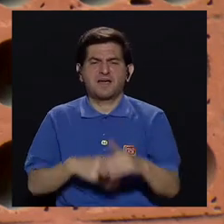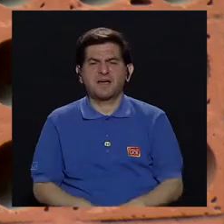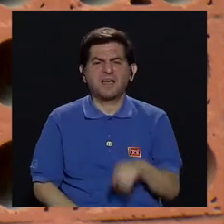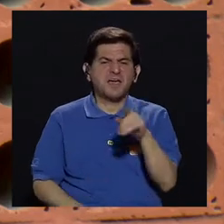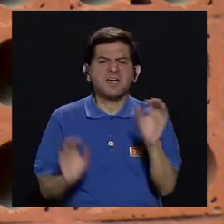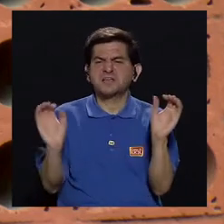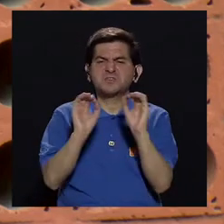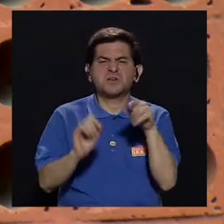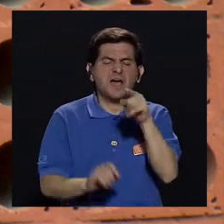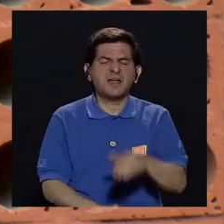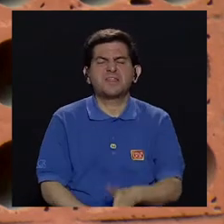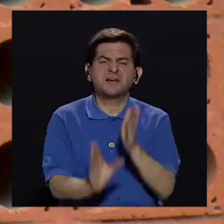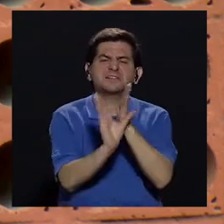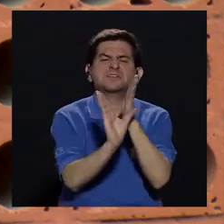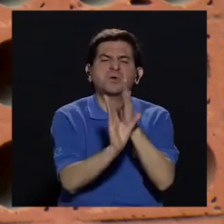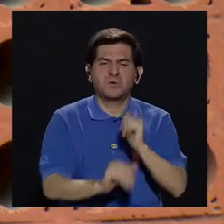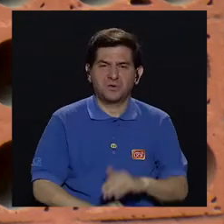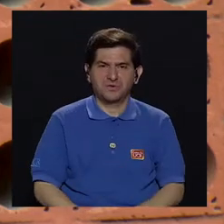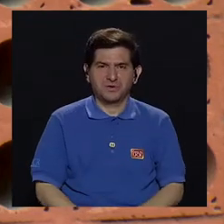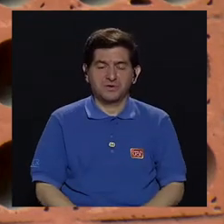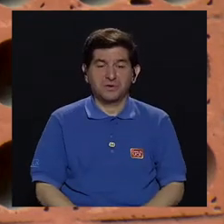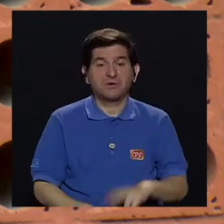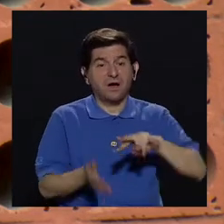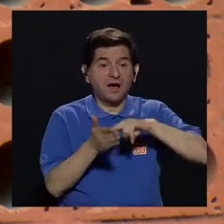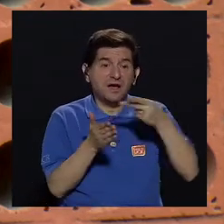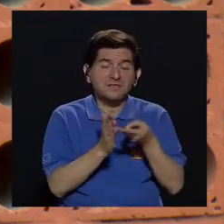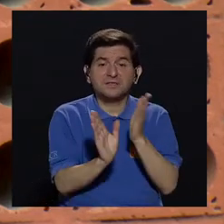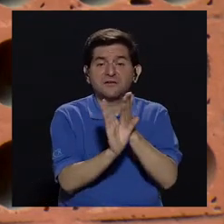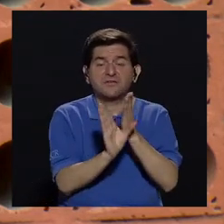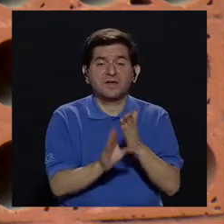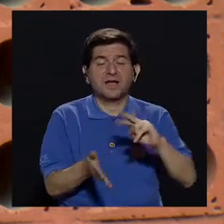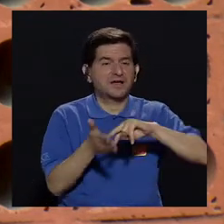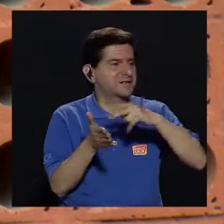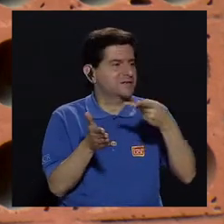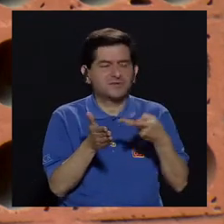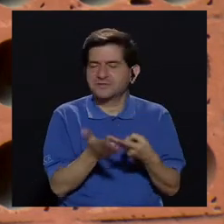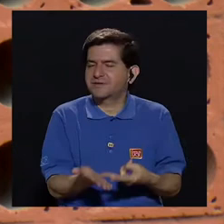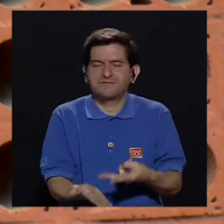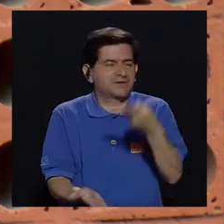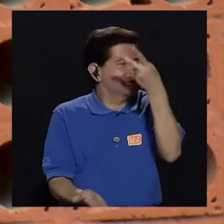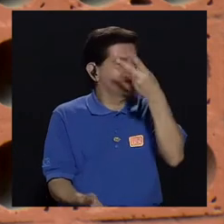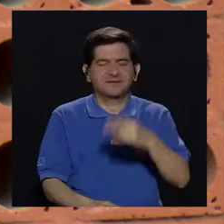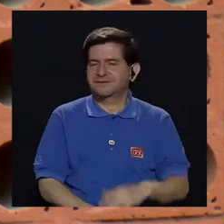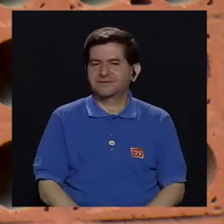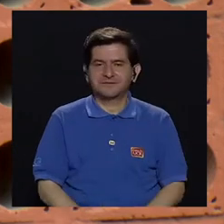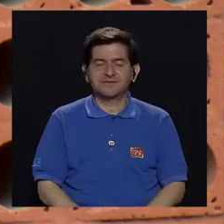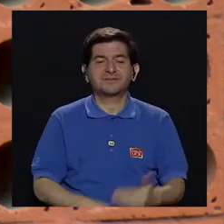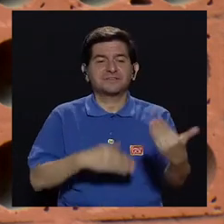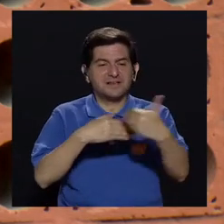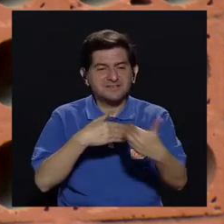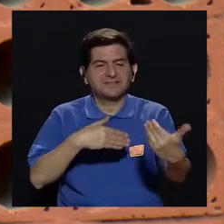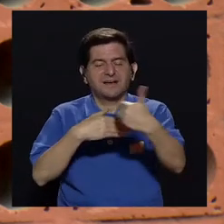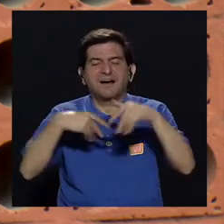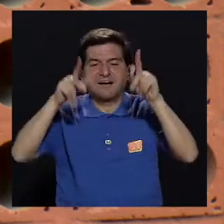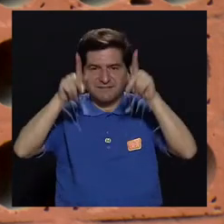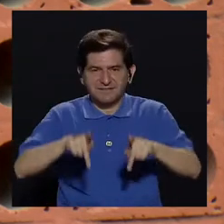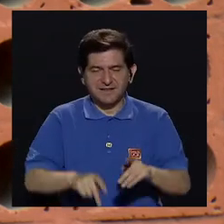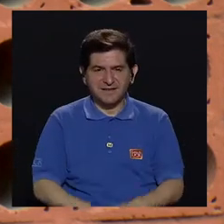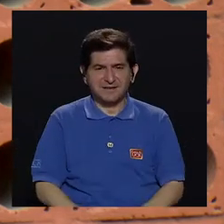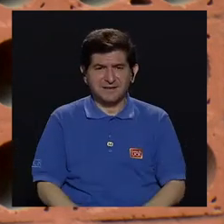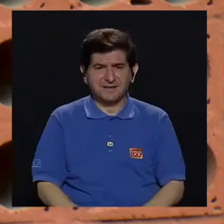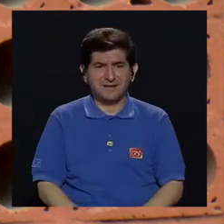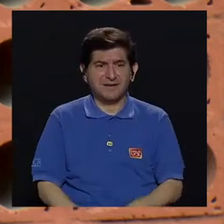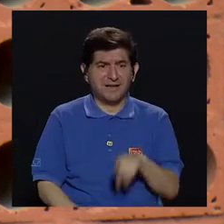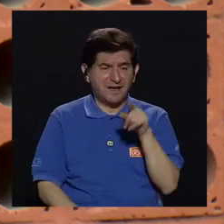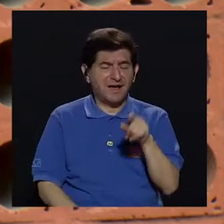también. O sea, es como, eso no es nada, eso es psicológico y el hecho de ser psicológico es no tiene valor. Entonces atacamos a las